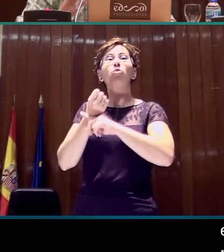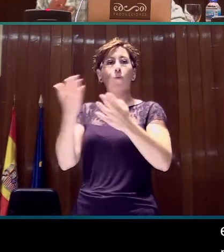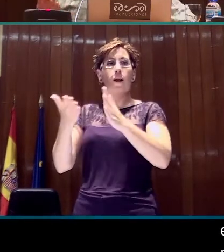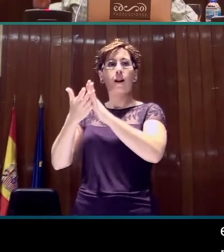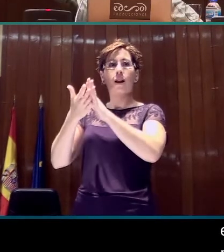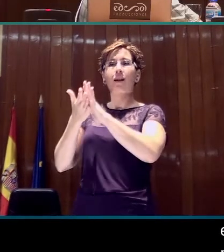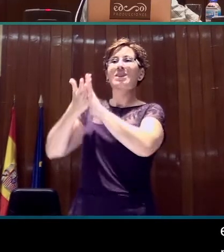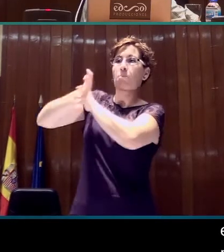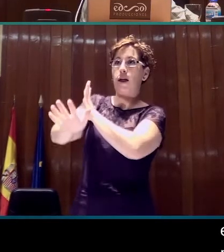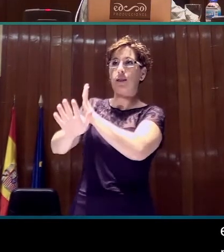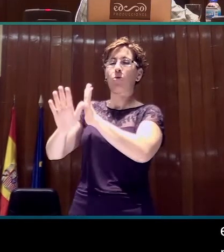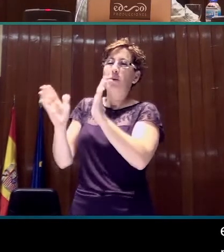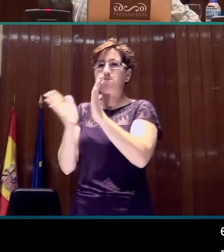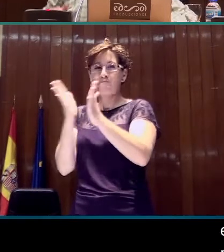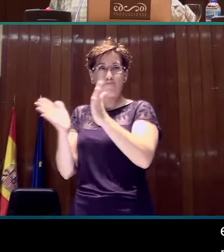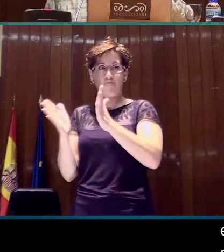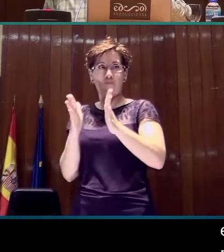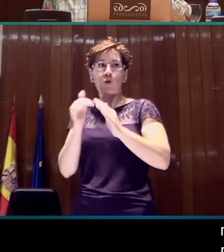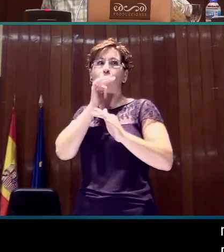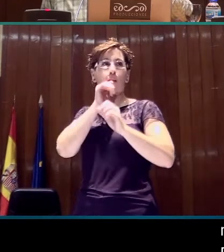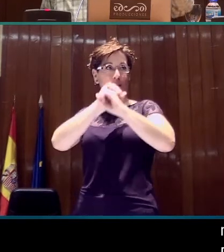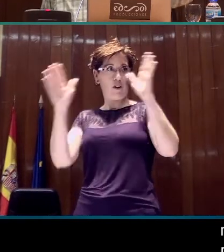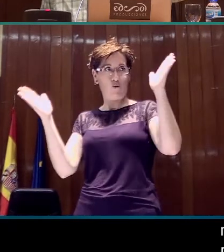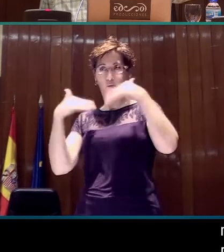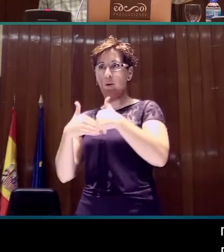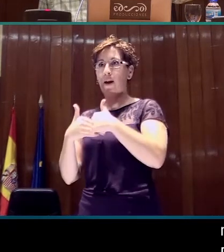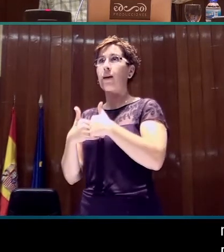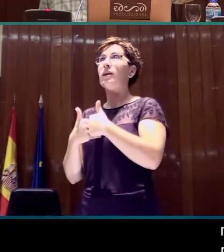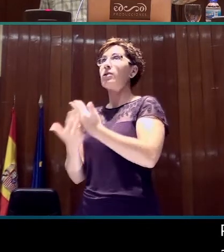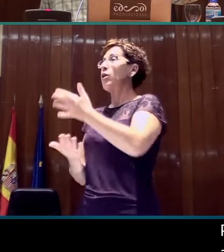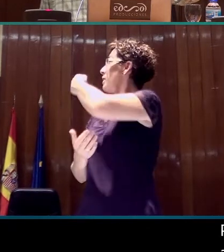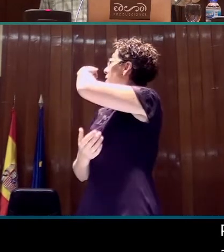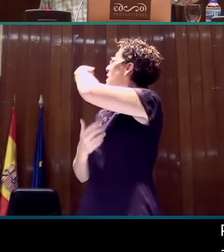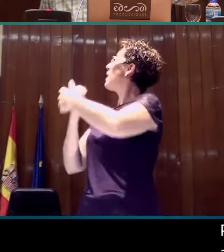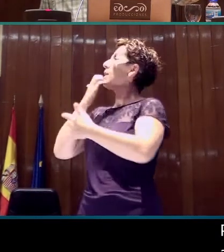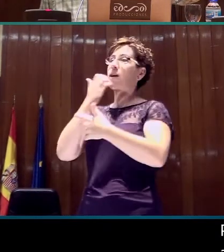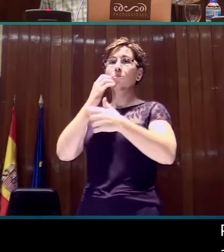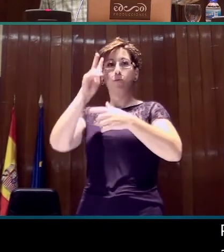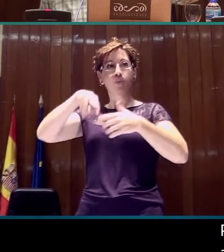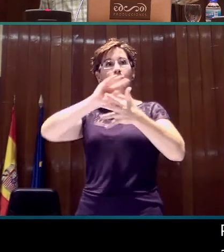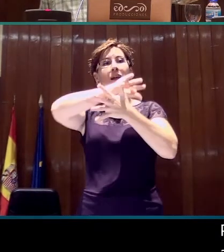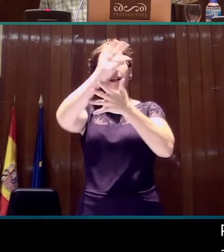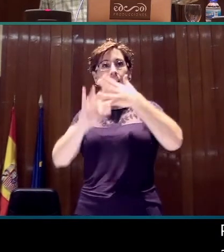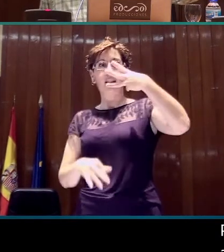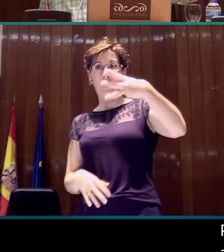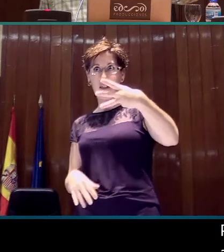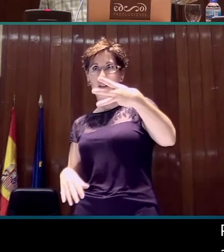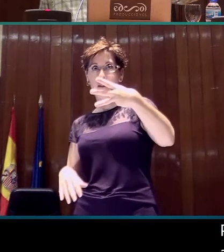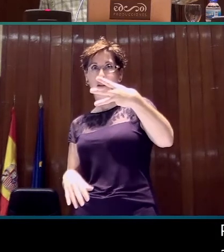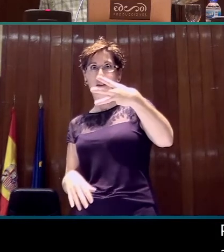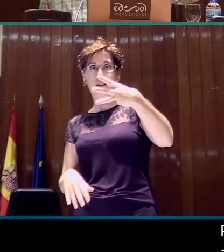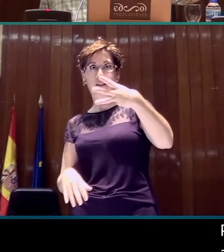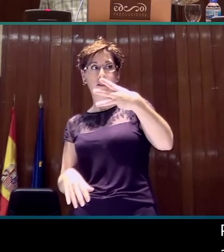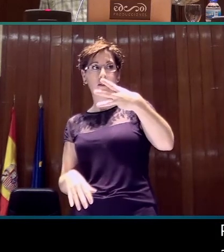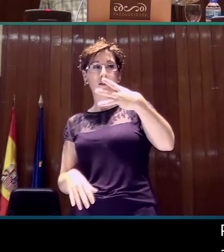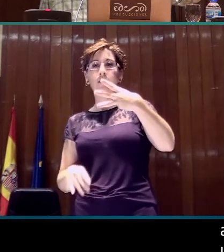Entonces, lo vamos a dejar ahí. En este caso, como veis, es una boyalista de tres elementos y el orden que están